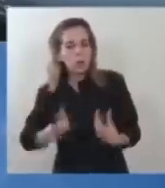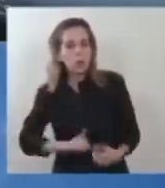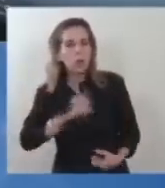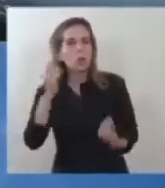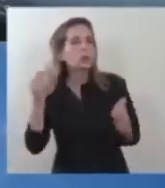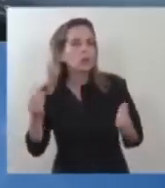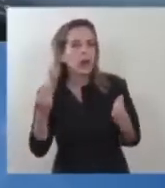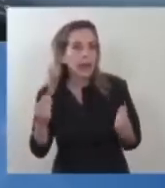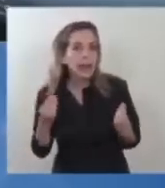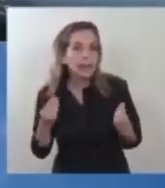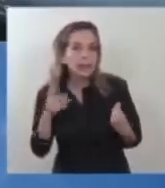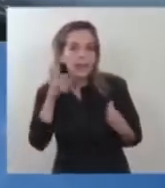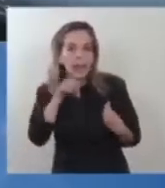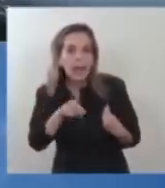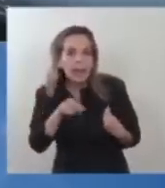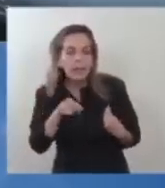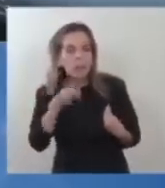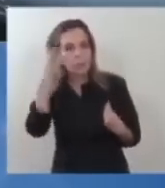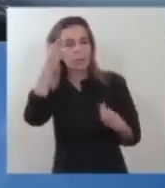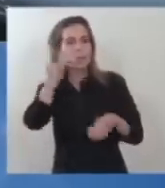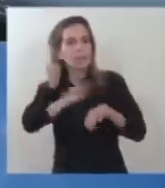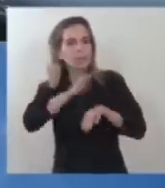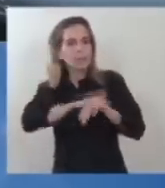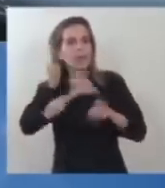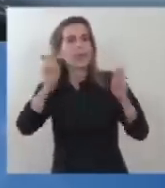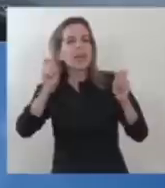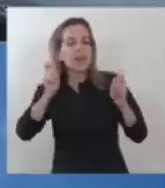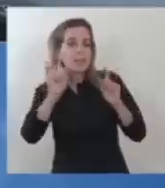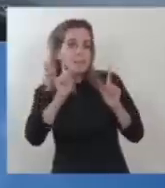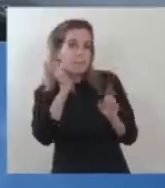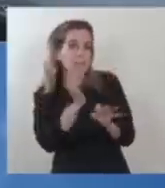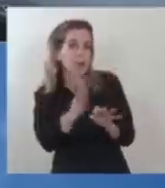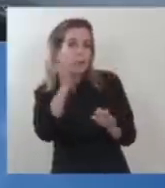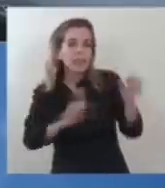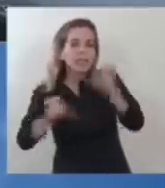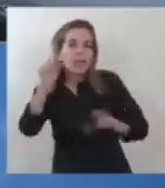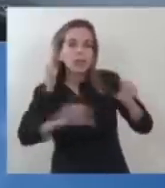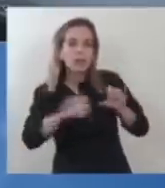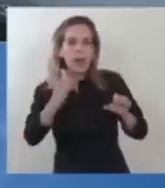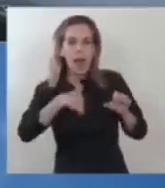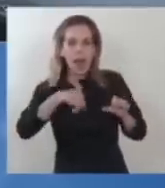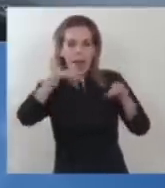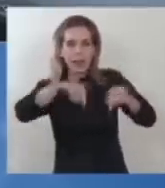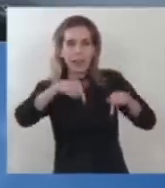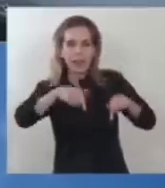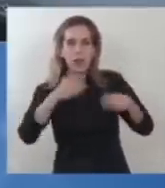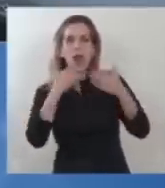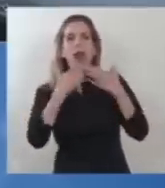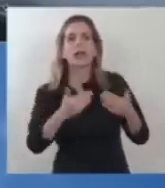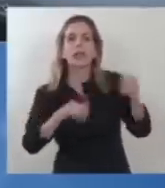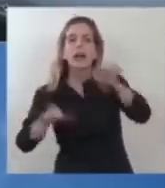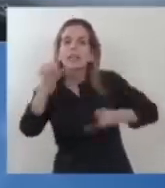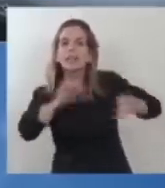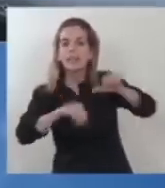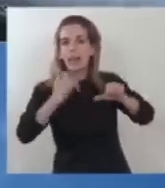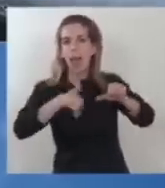que esto lo hacen científicos argentinos. Esto es la ciencia argentina.